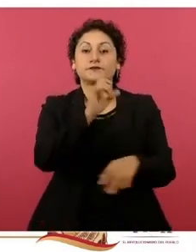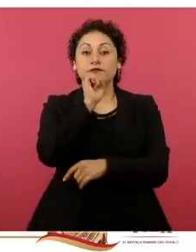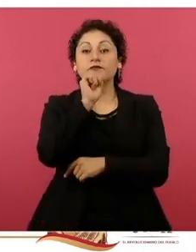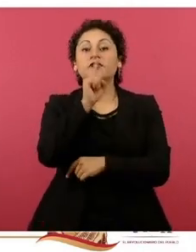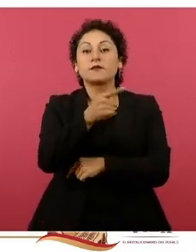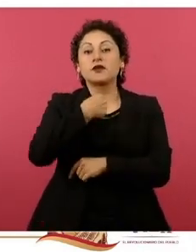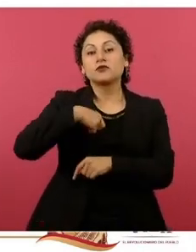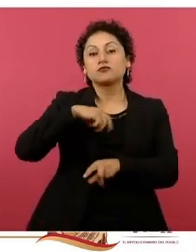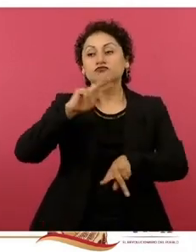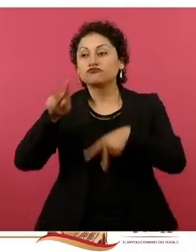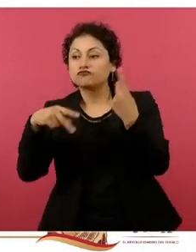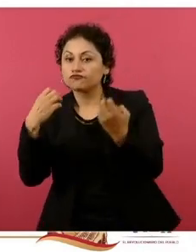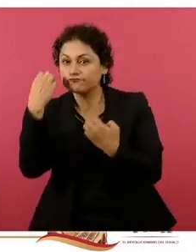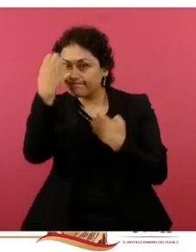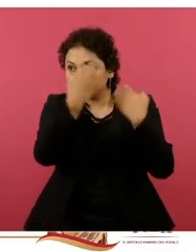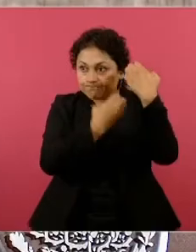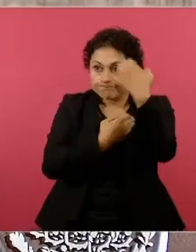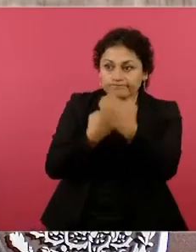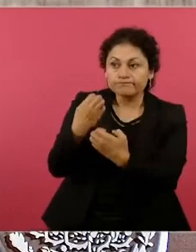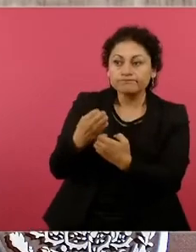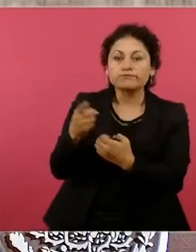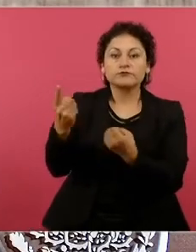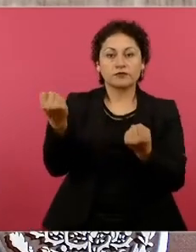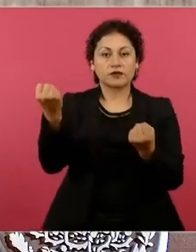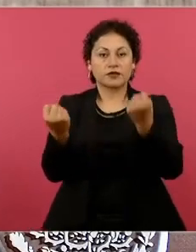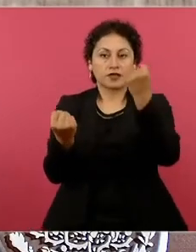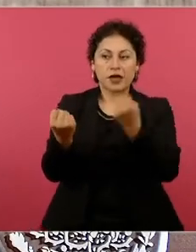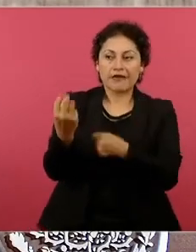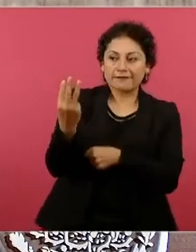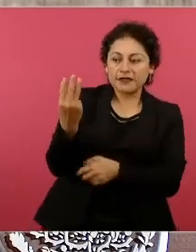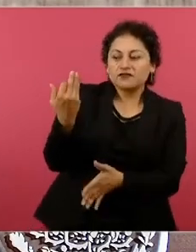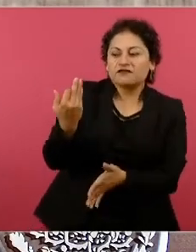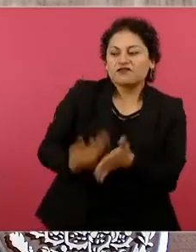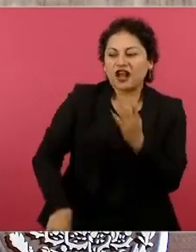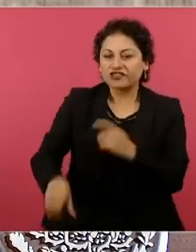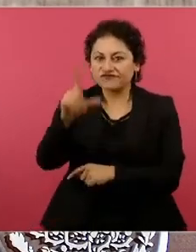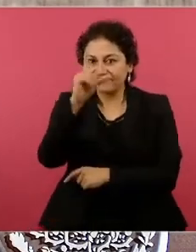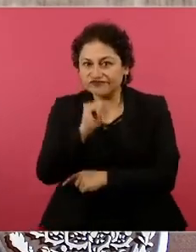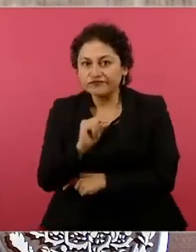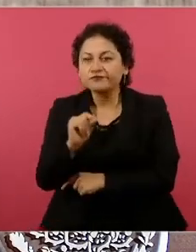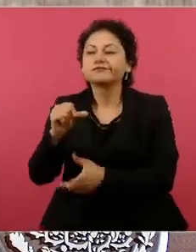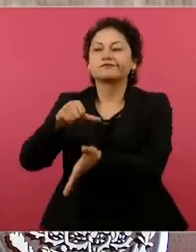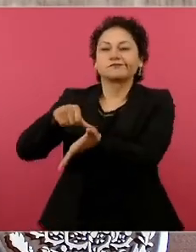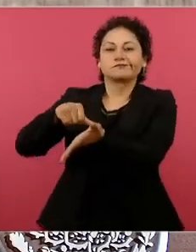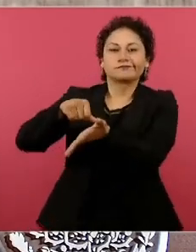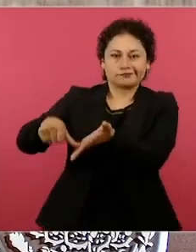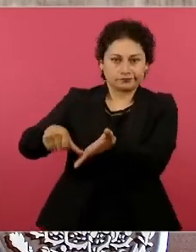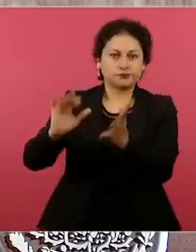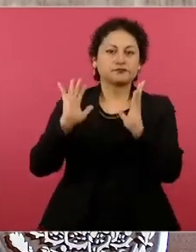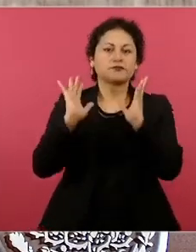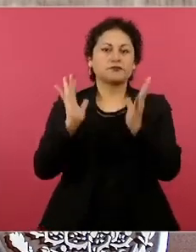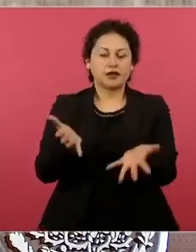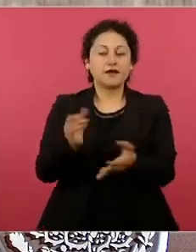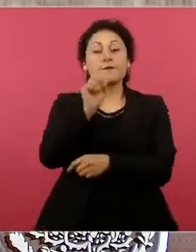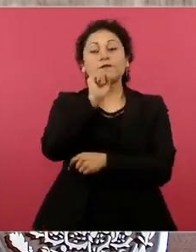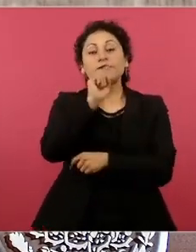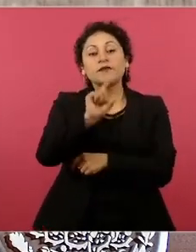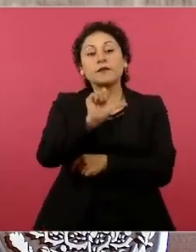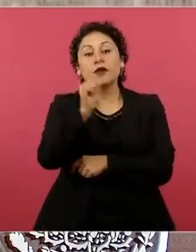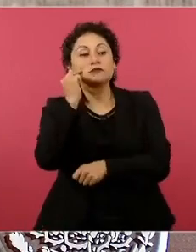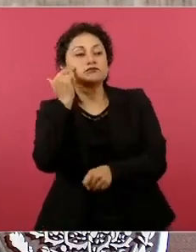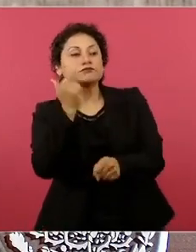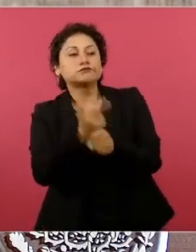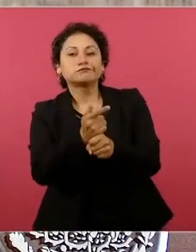verificaciones tres vehículos que no estaban calibrados y estos fueron inmovilizados, como también encontramos